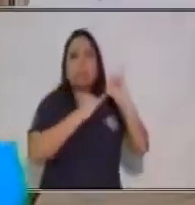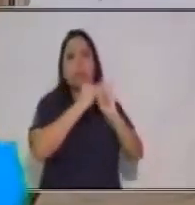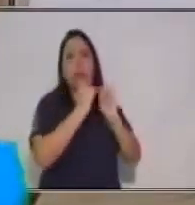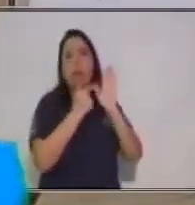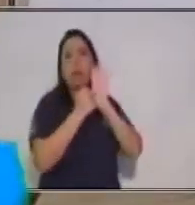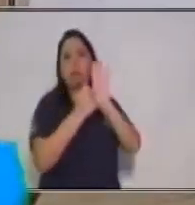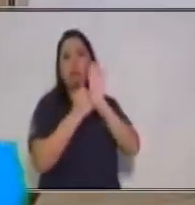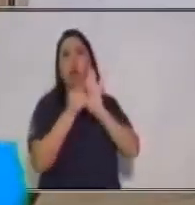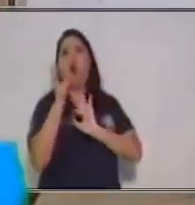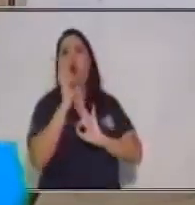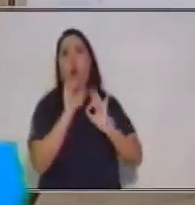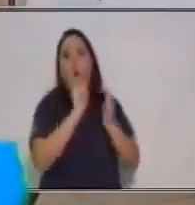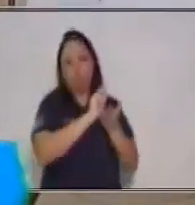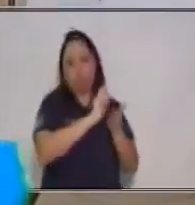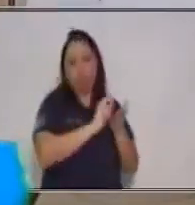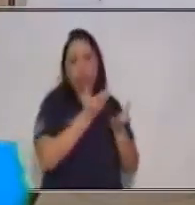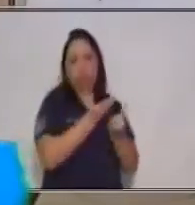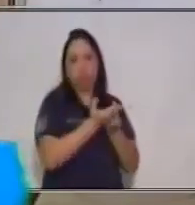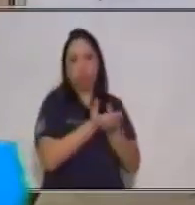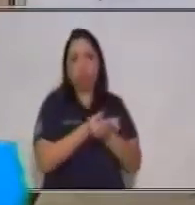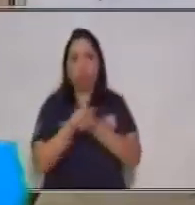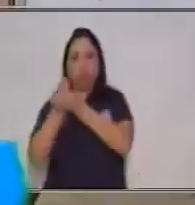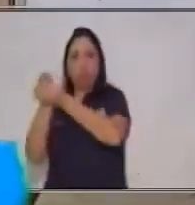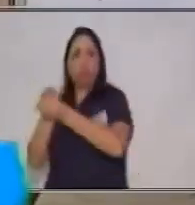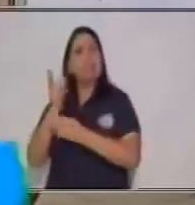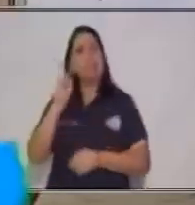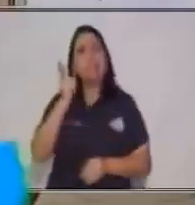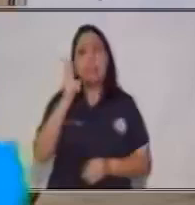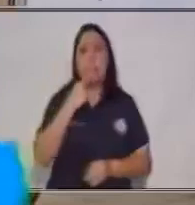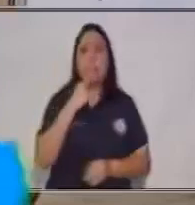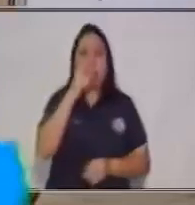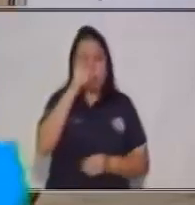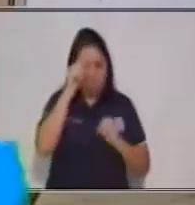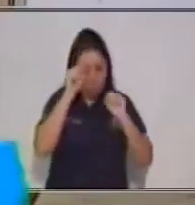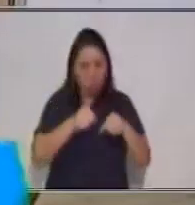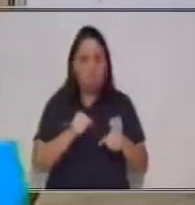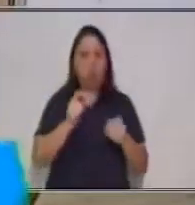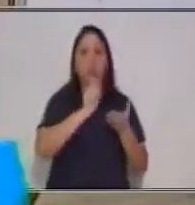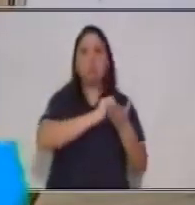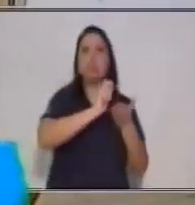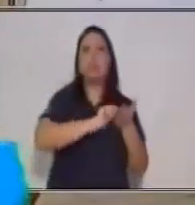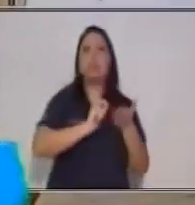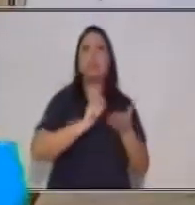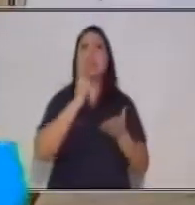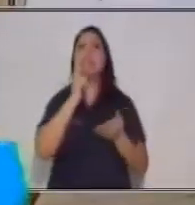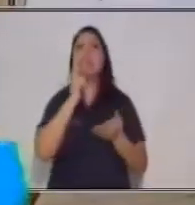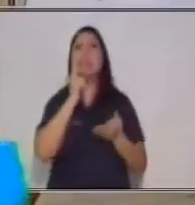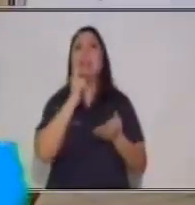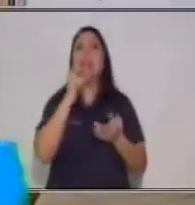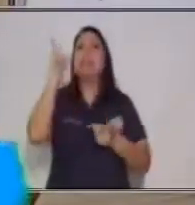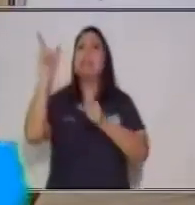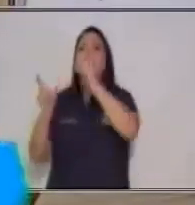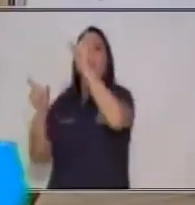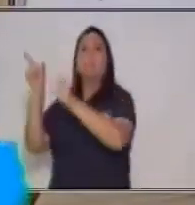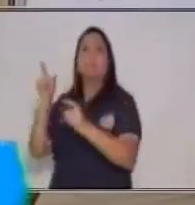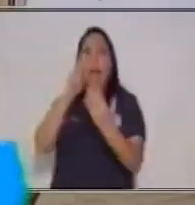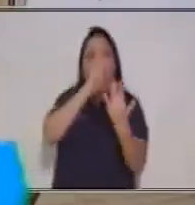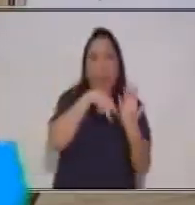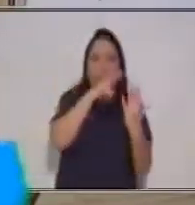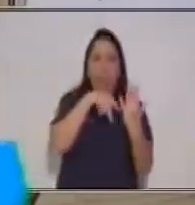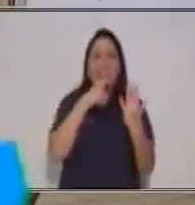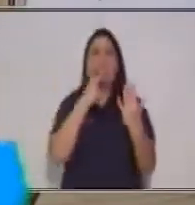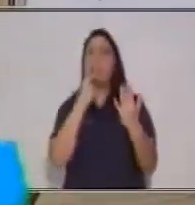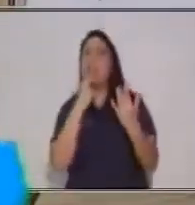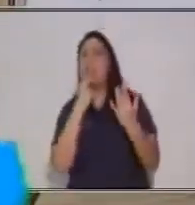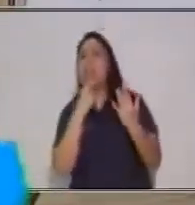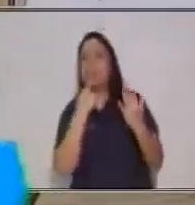físico, siempre va haber un lugar donde publicar tu texto. Y tienes que buscar también quienes lo van a leer. También algo importante